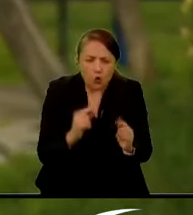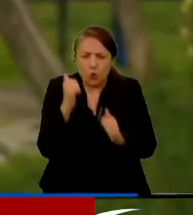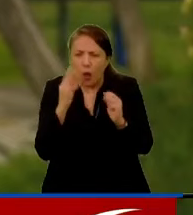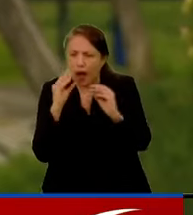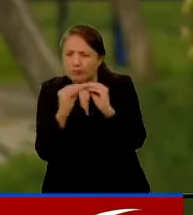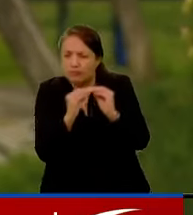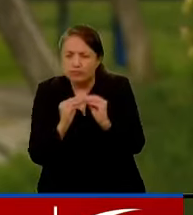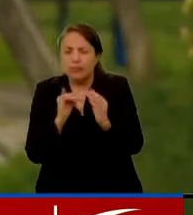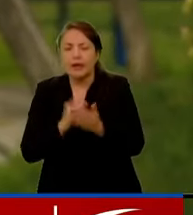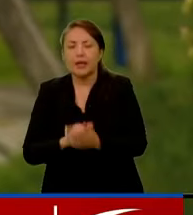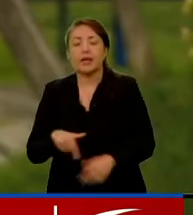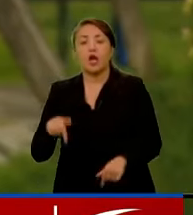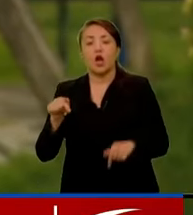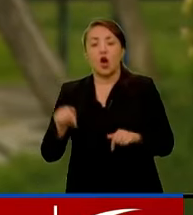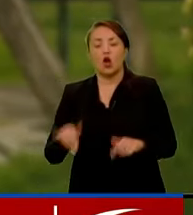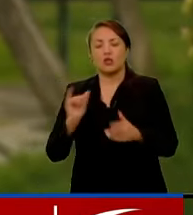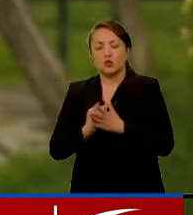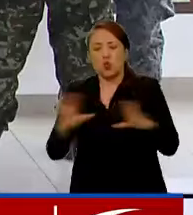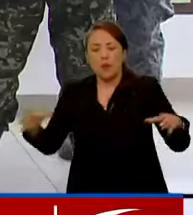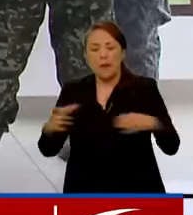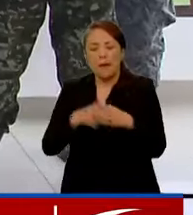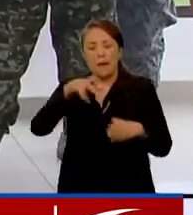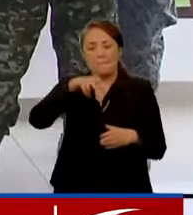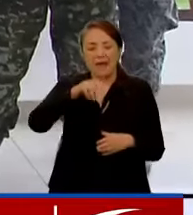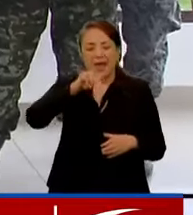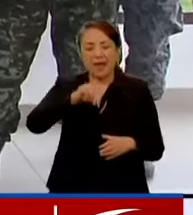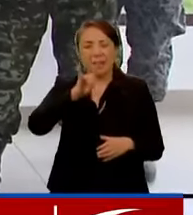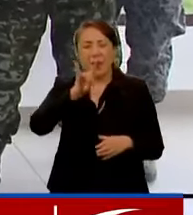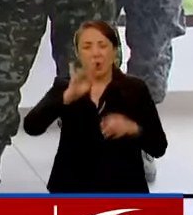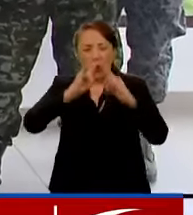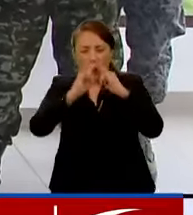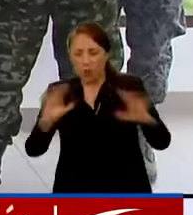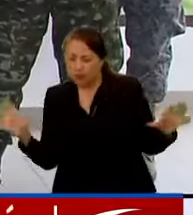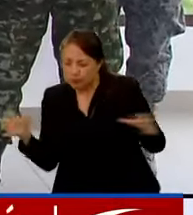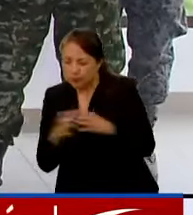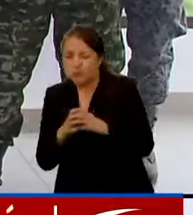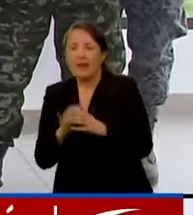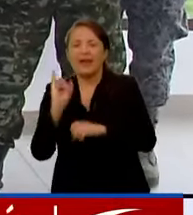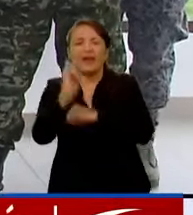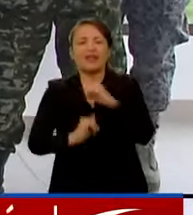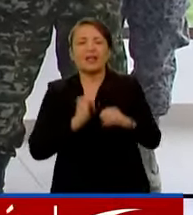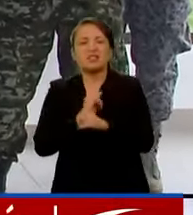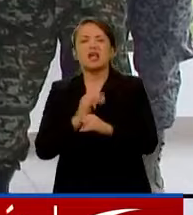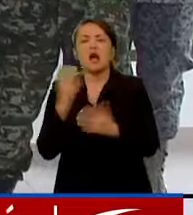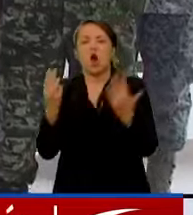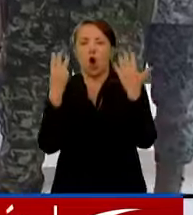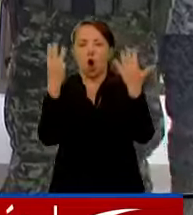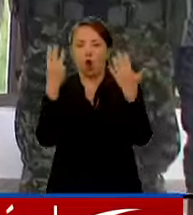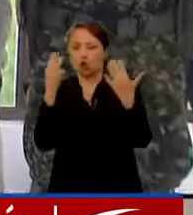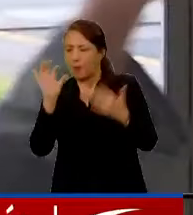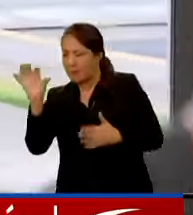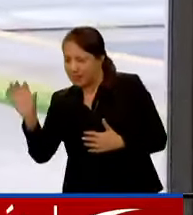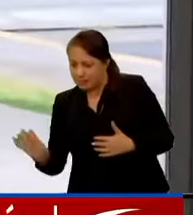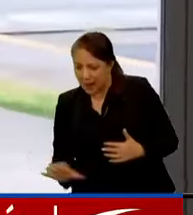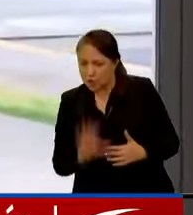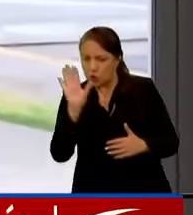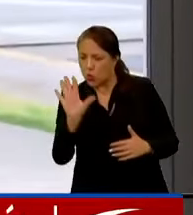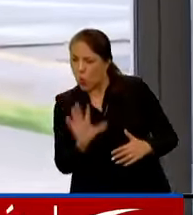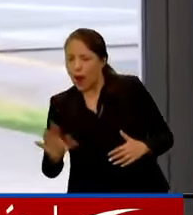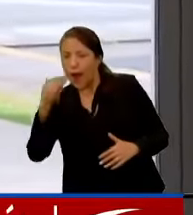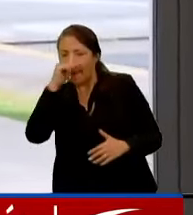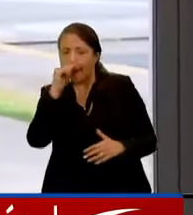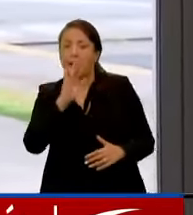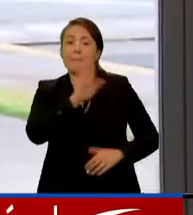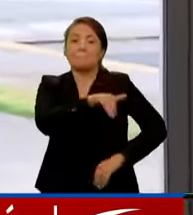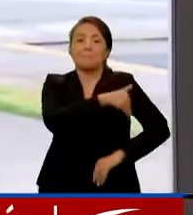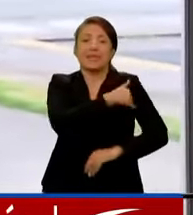Buenas noches, pues al término del puesto de mando unificado internacional, donde participaron ocho países de la región amazónica, la ministra de Ambiente, Susana Muhammad,